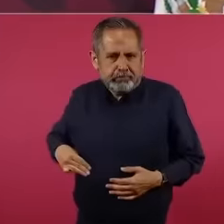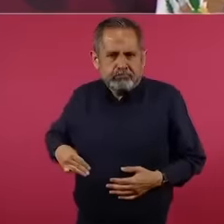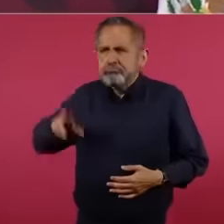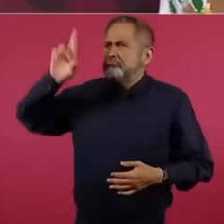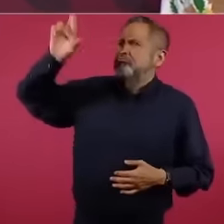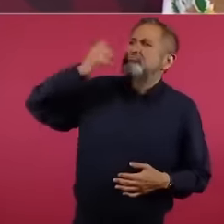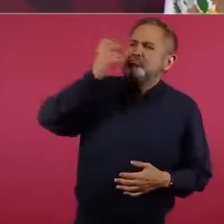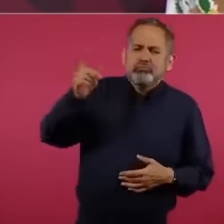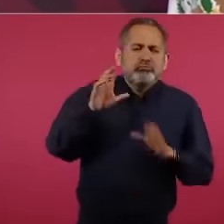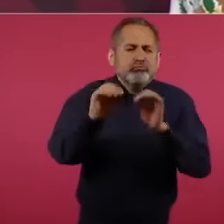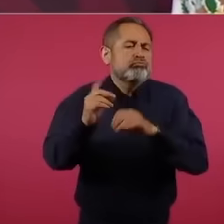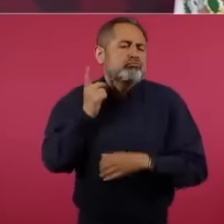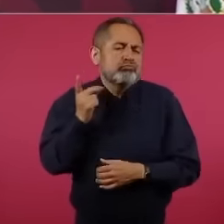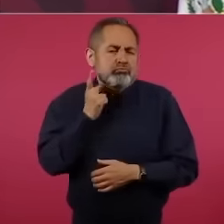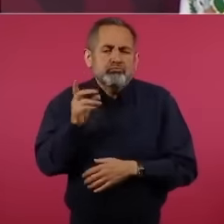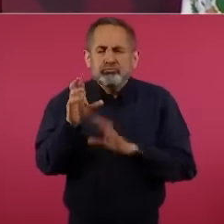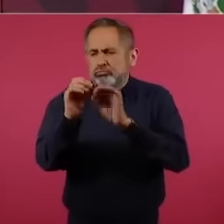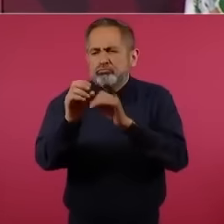diputado local.